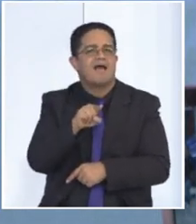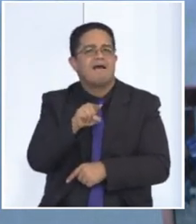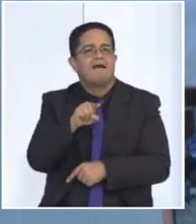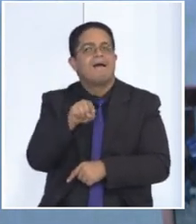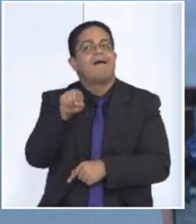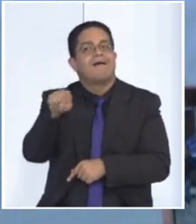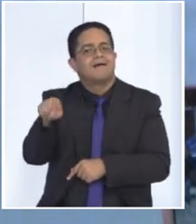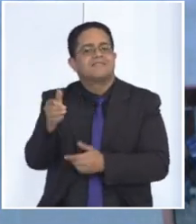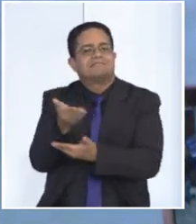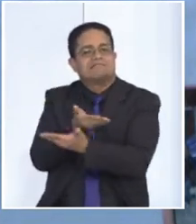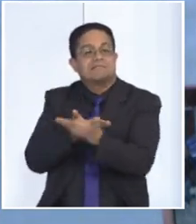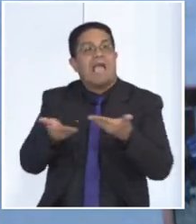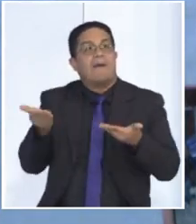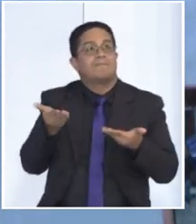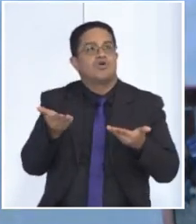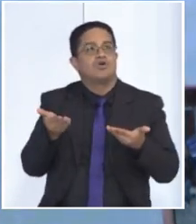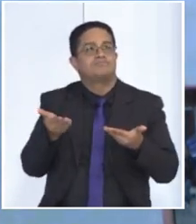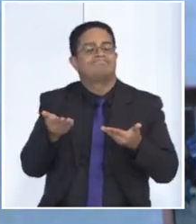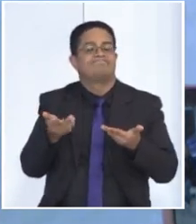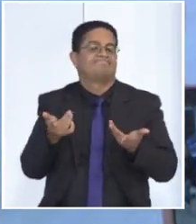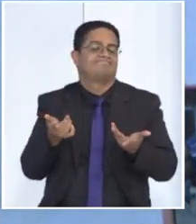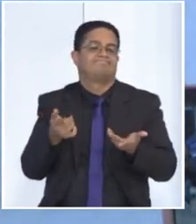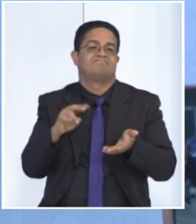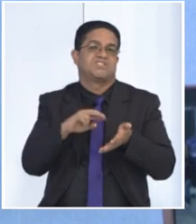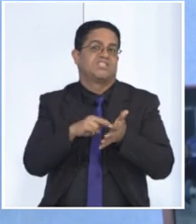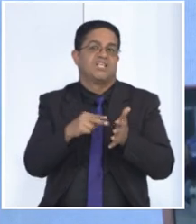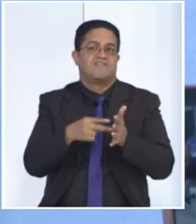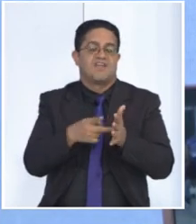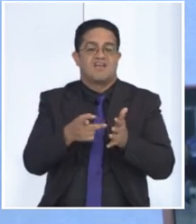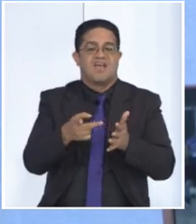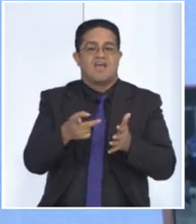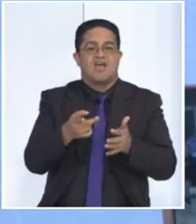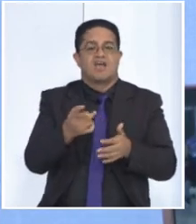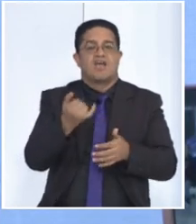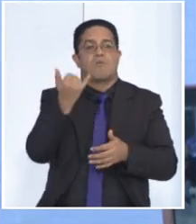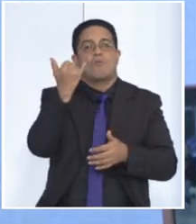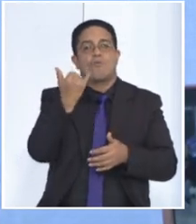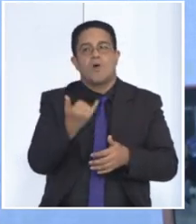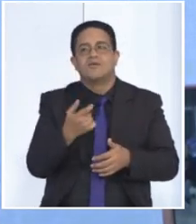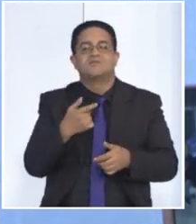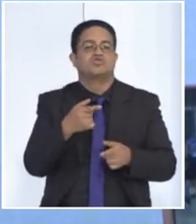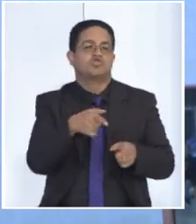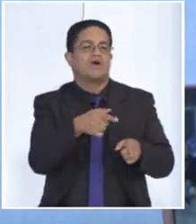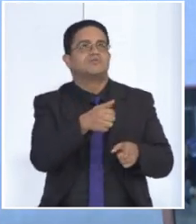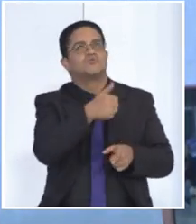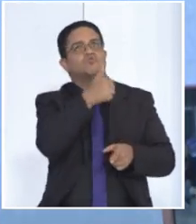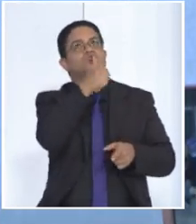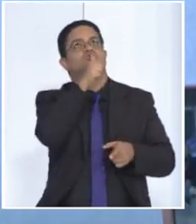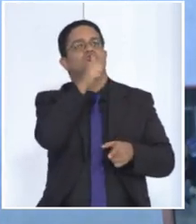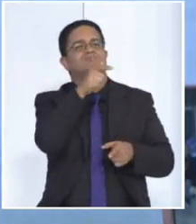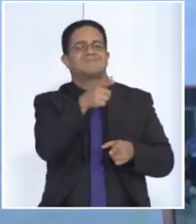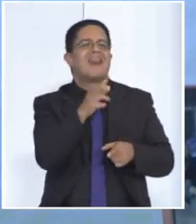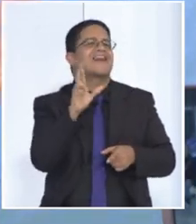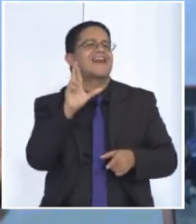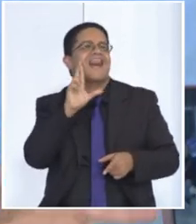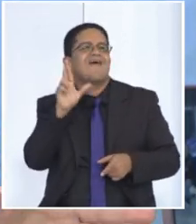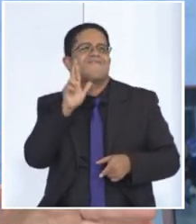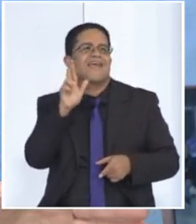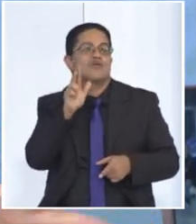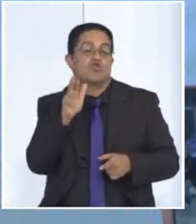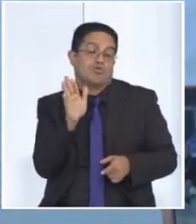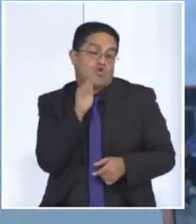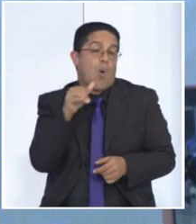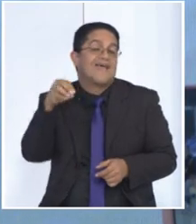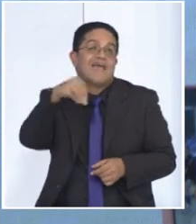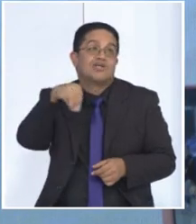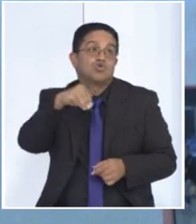intercambio calórico no va a contar si al final yo me tomo una gaseosa light. Cuando la gaseosa light probablemente lo que tiene, no tiene azúcar,